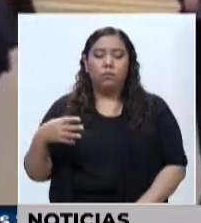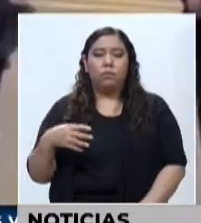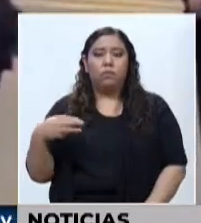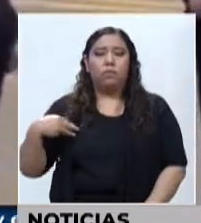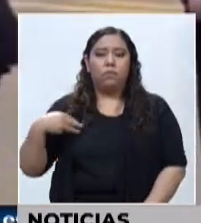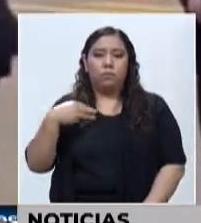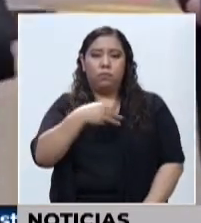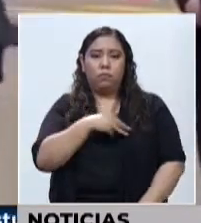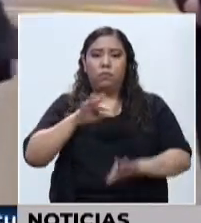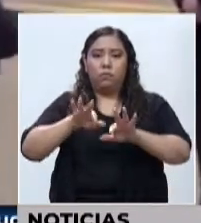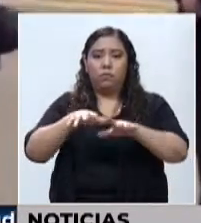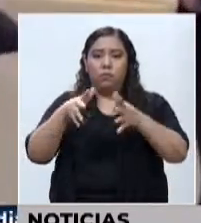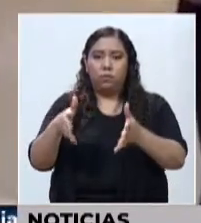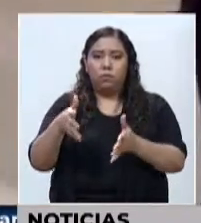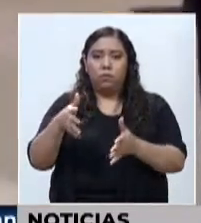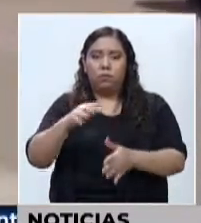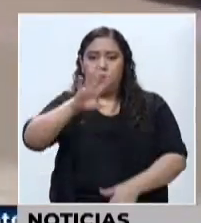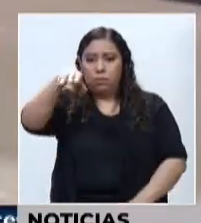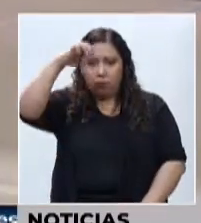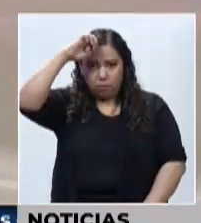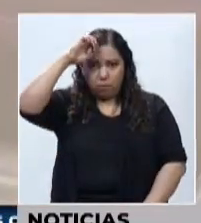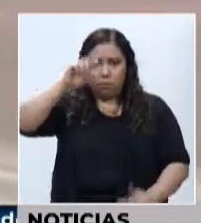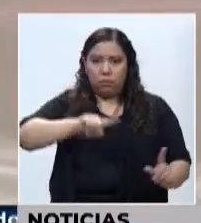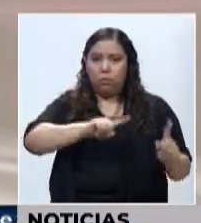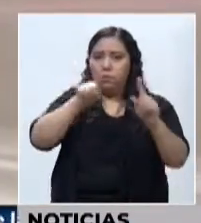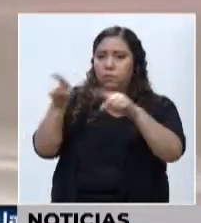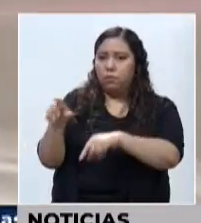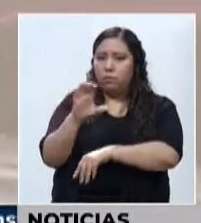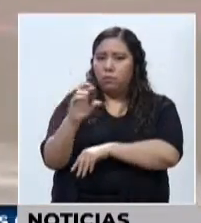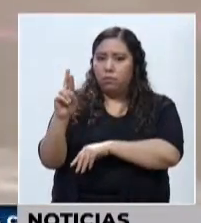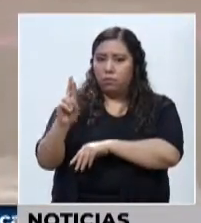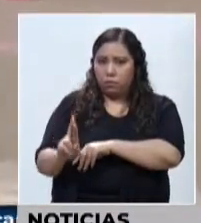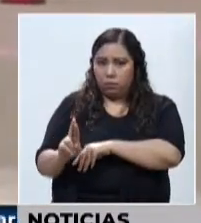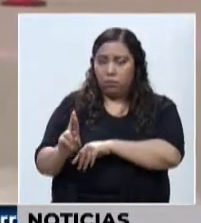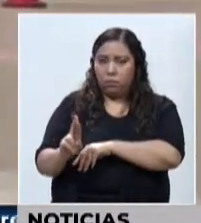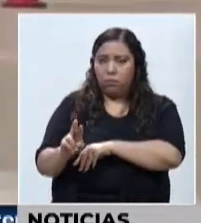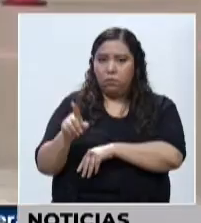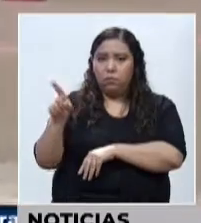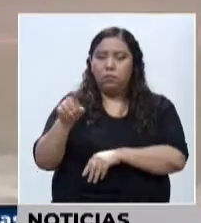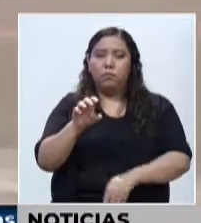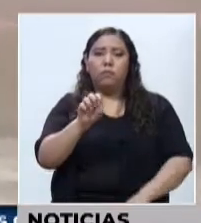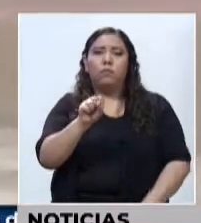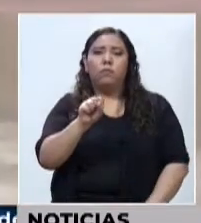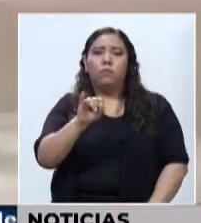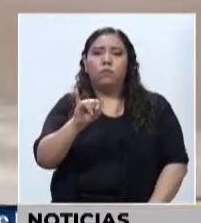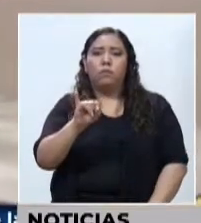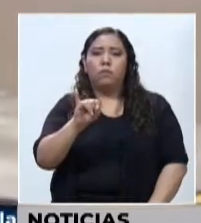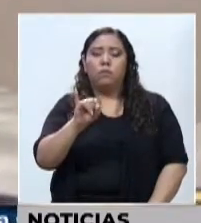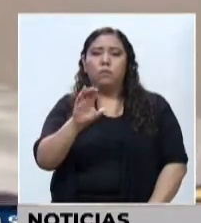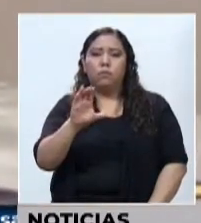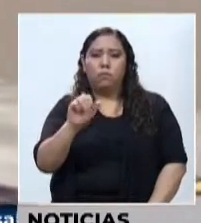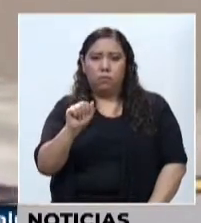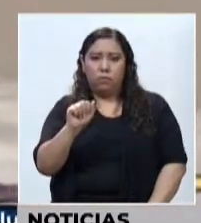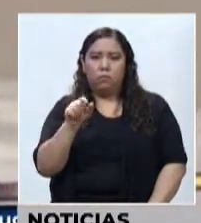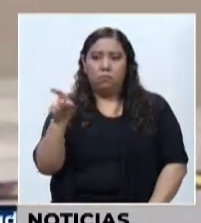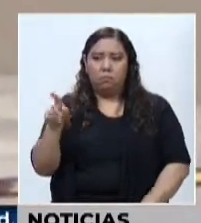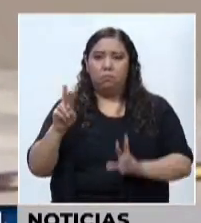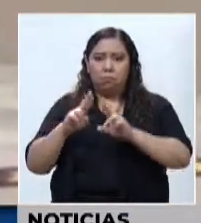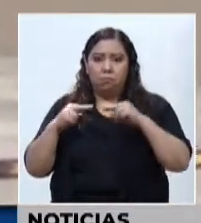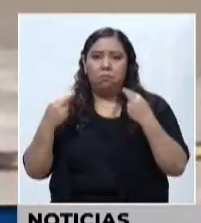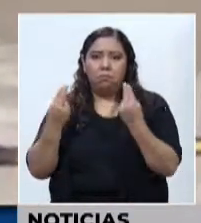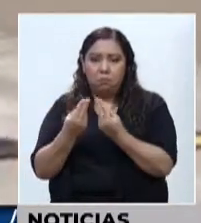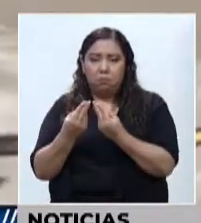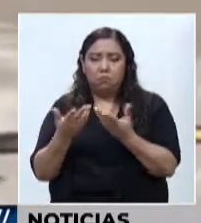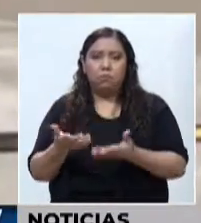Anthony Blanket, viajó a Costa Rica para asistir a la reunión de cancilleres del Sistema de Integración Centroamericano, Zika, en donde tocaron temas de